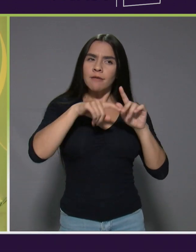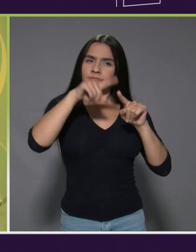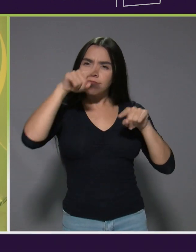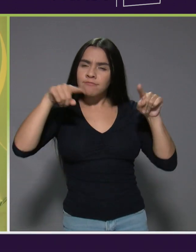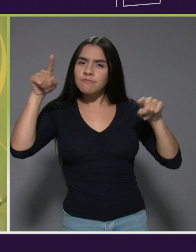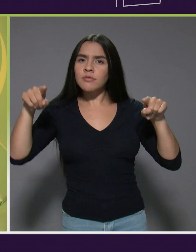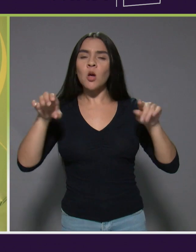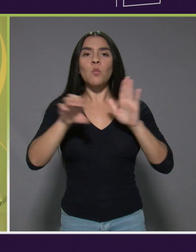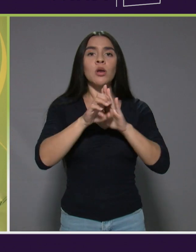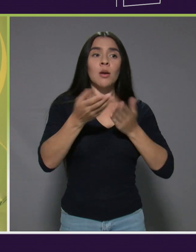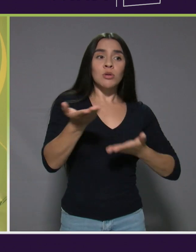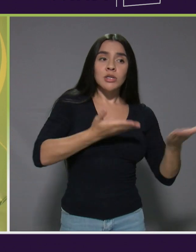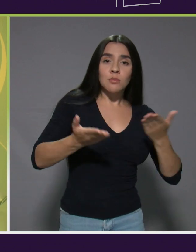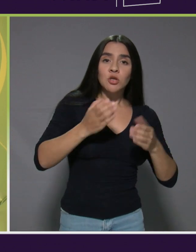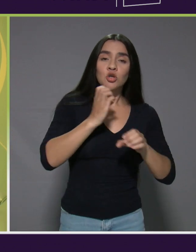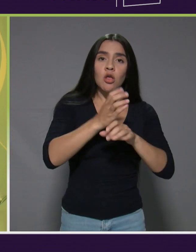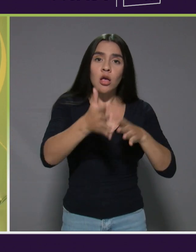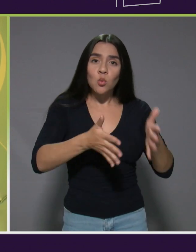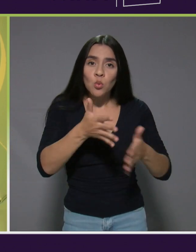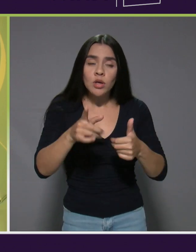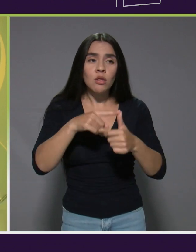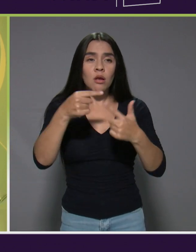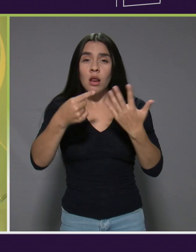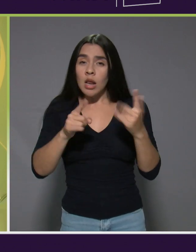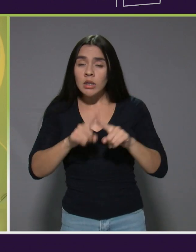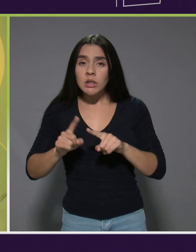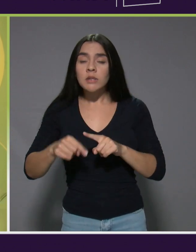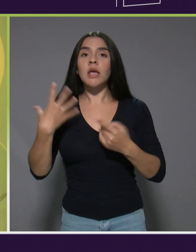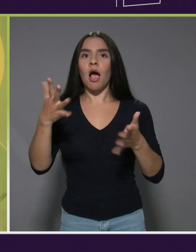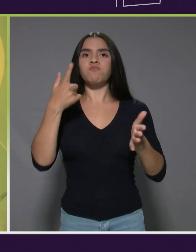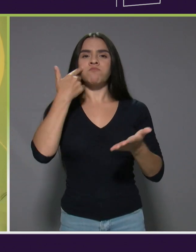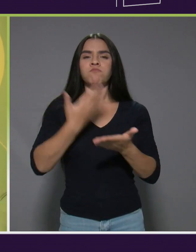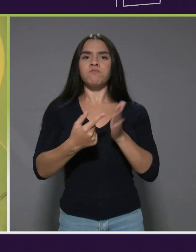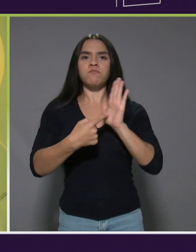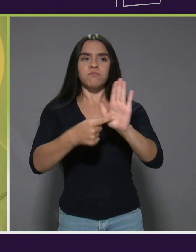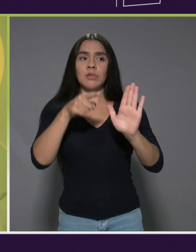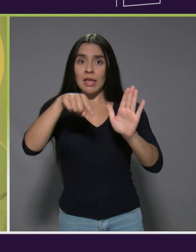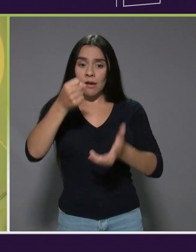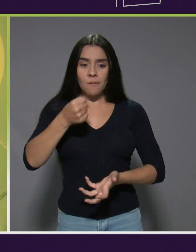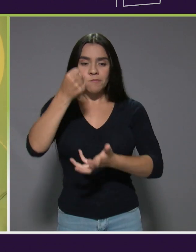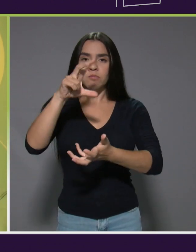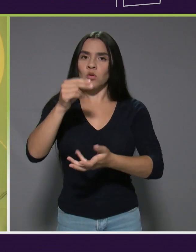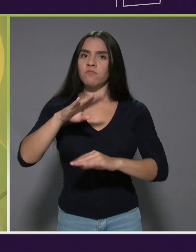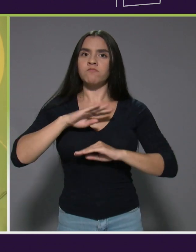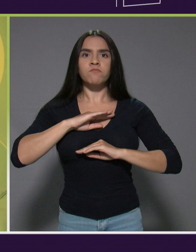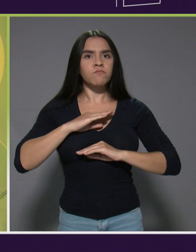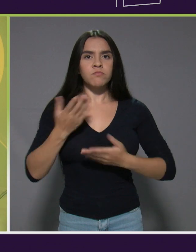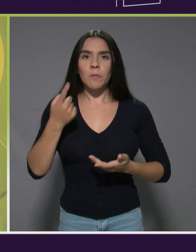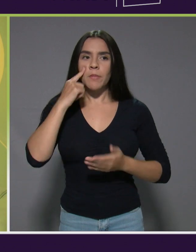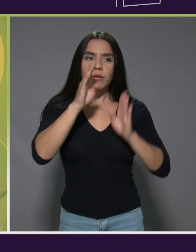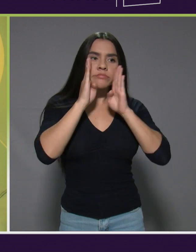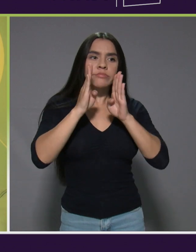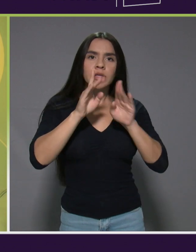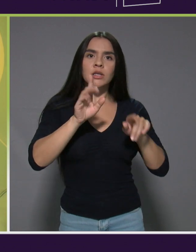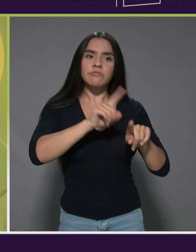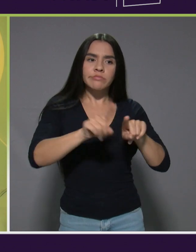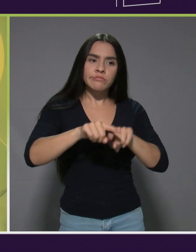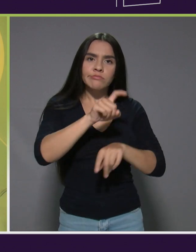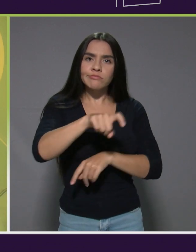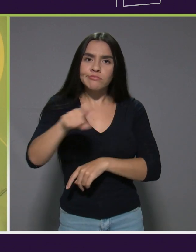en servicios como la red de cuido y demás, demuestran que han sido insuficientes por mucho, verdad, para atender las necesidades